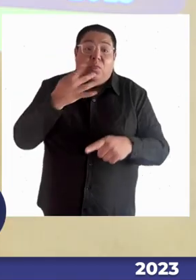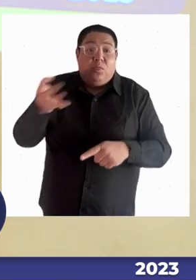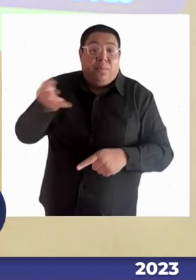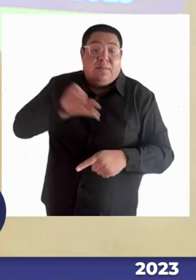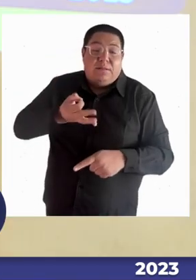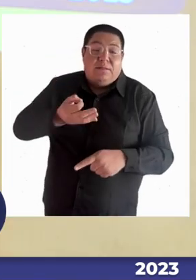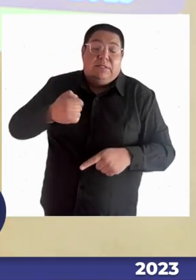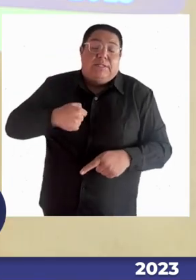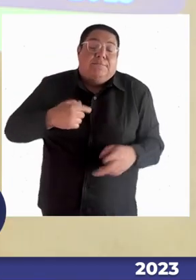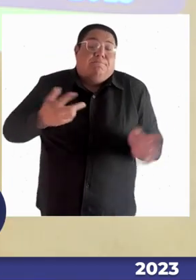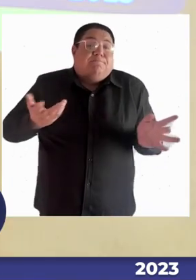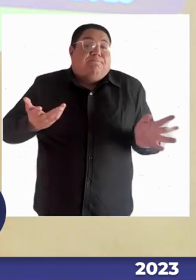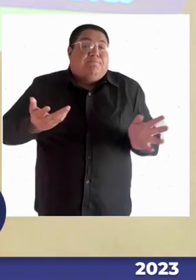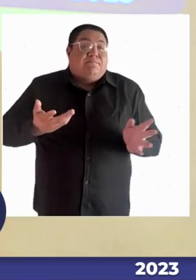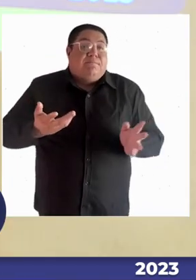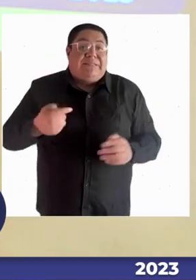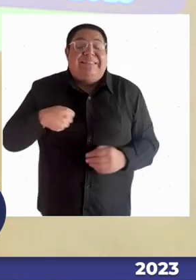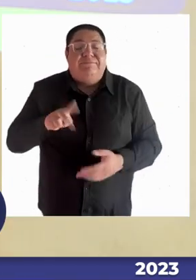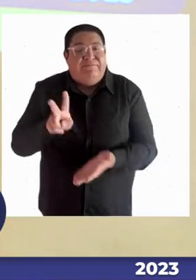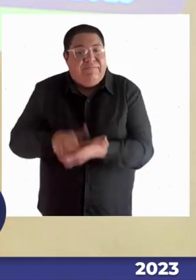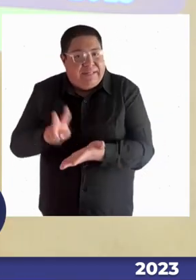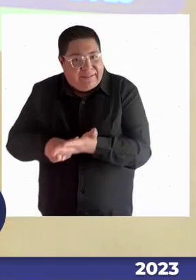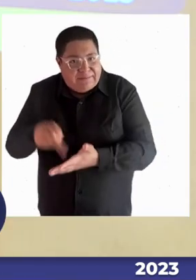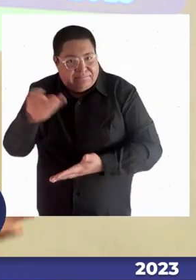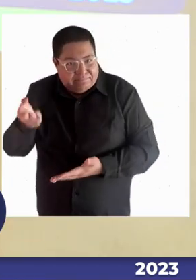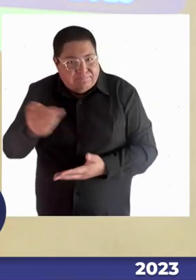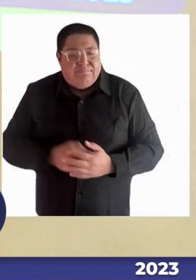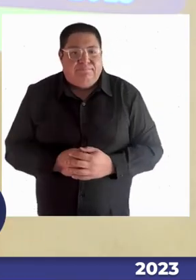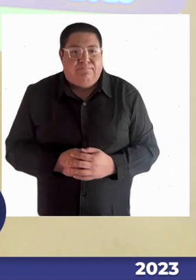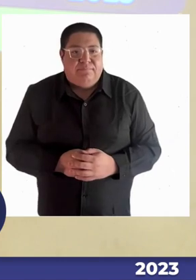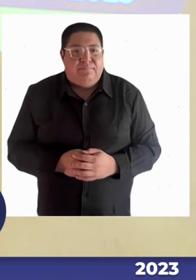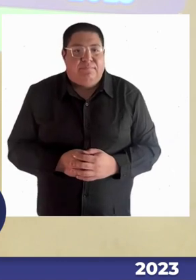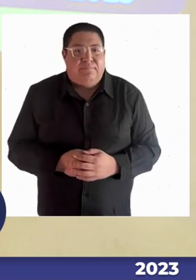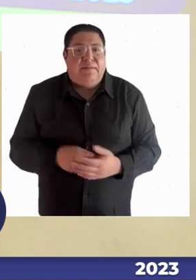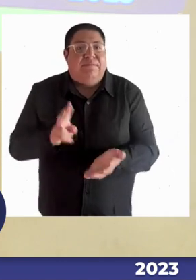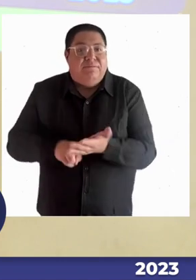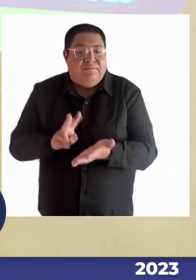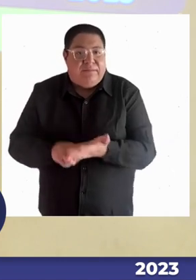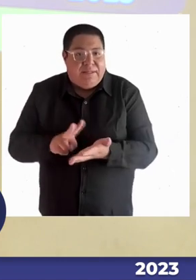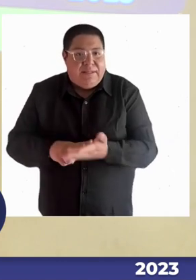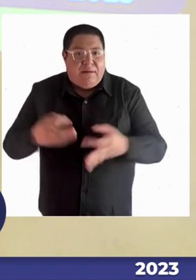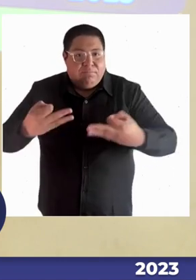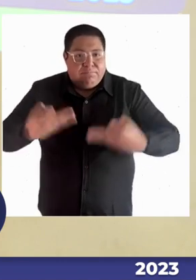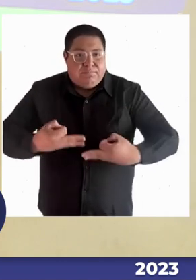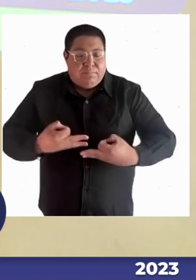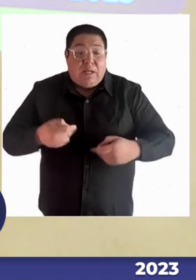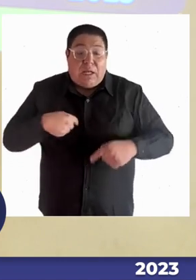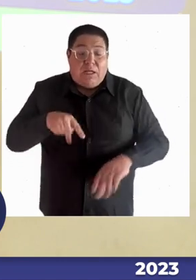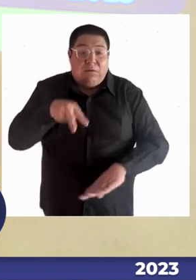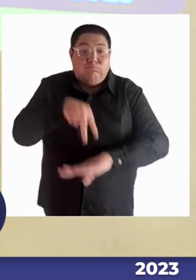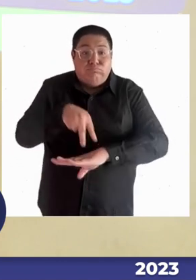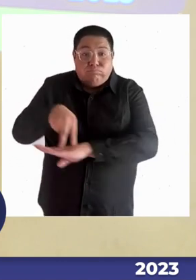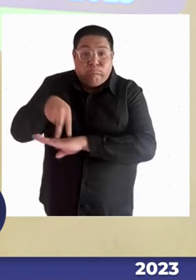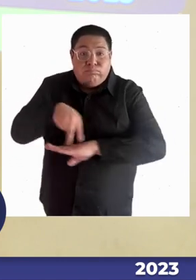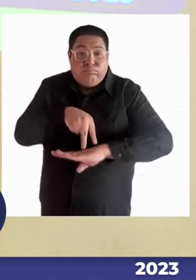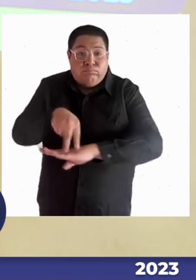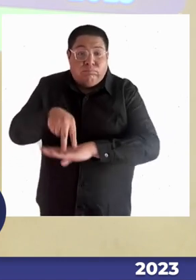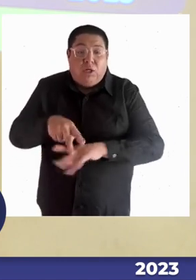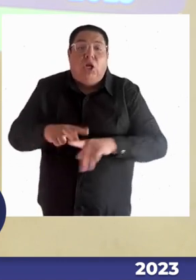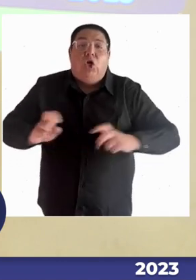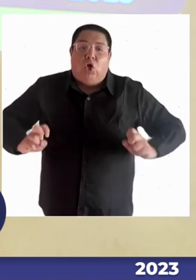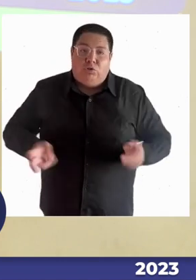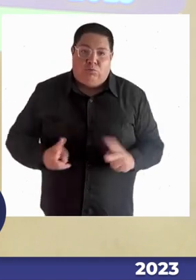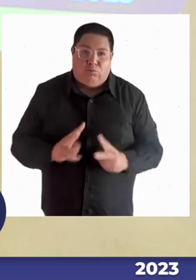no estoy... Y es verdad. Que hay mucho... Es verdad, sin duda que sí. Pero estamos acá precisamente para construir ese tema. Y a propósito,